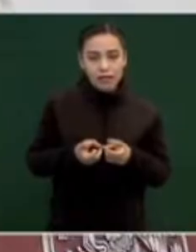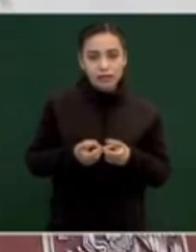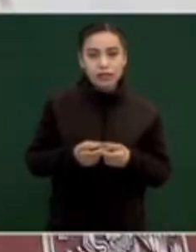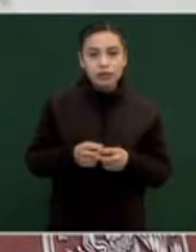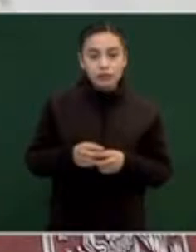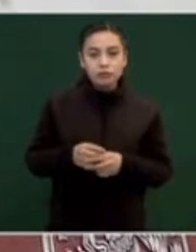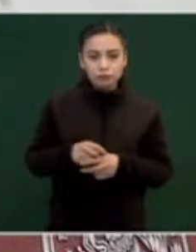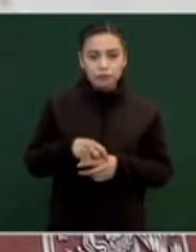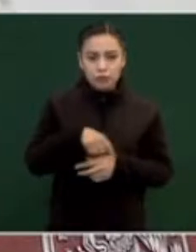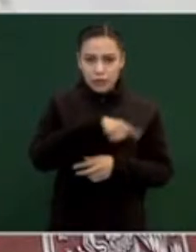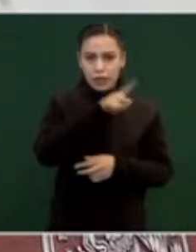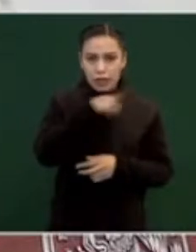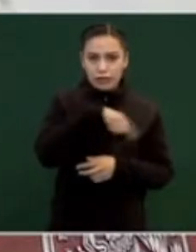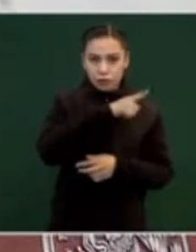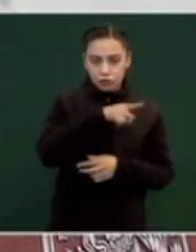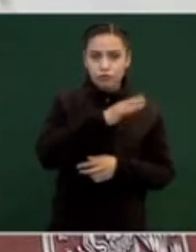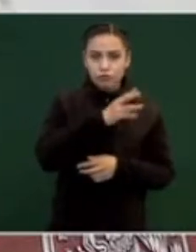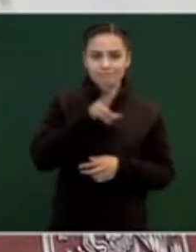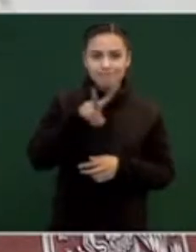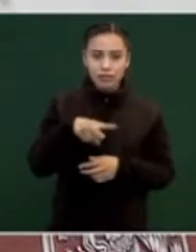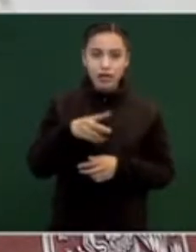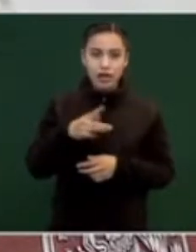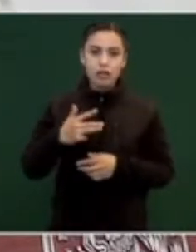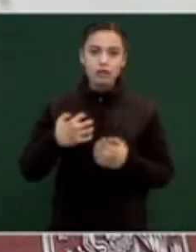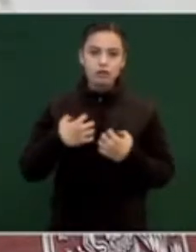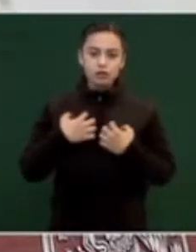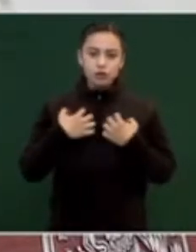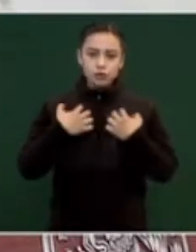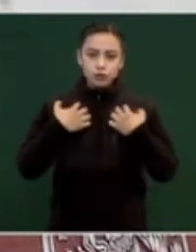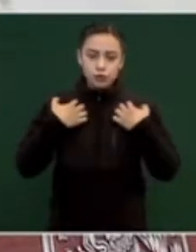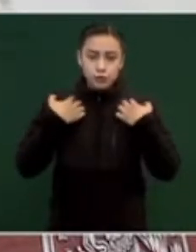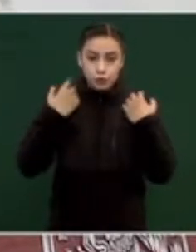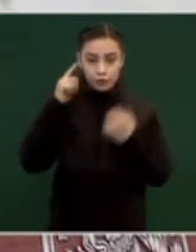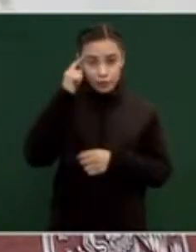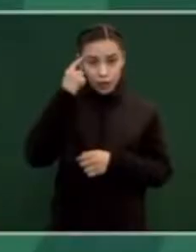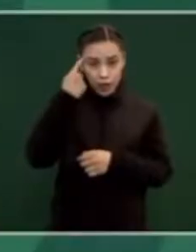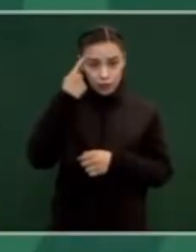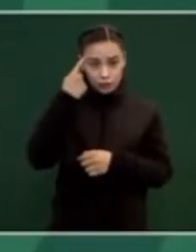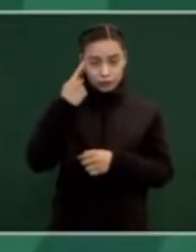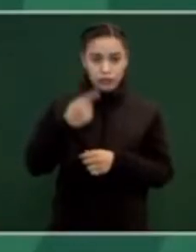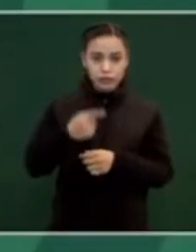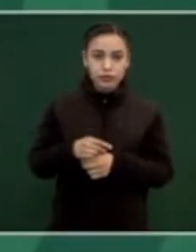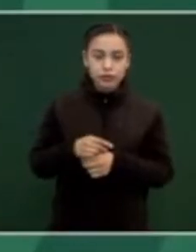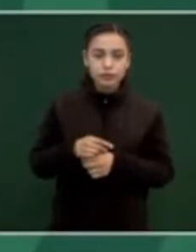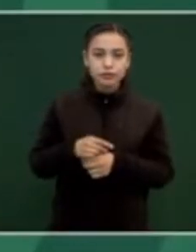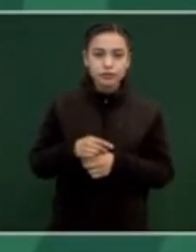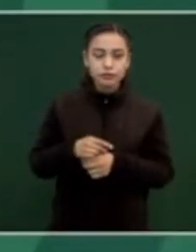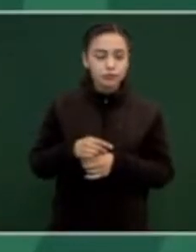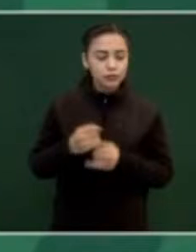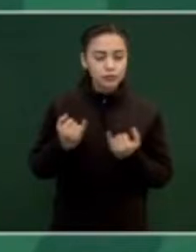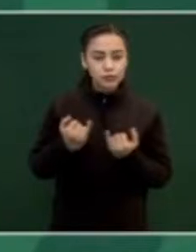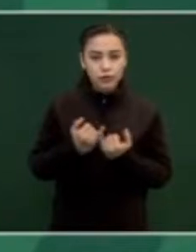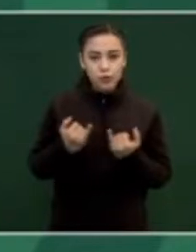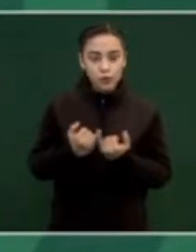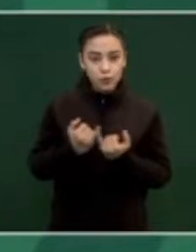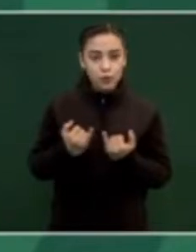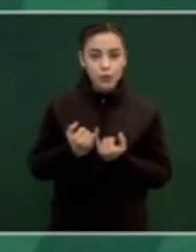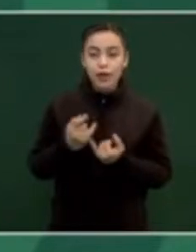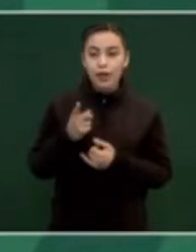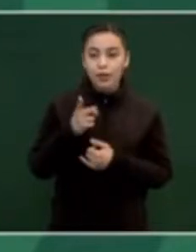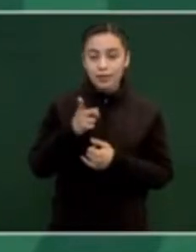Y desde luego que así como tú está el caso de Pimenio, de Ibarra, que